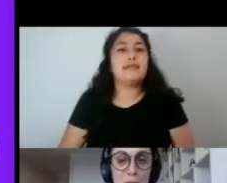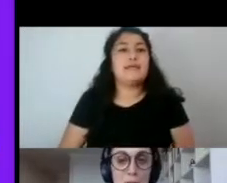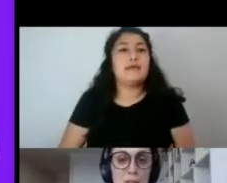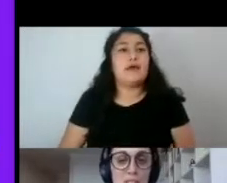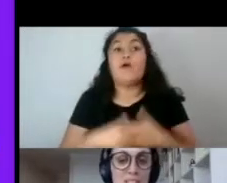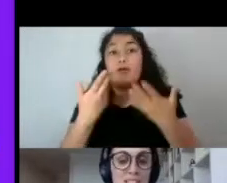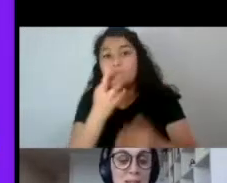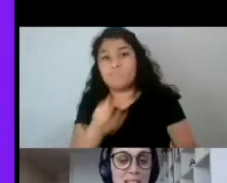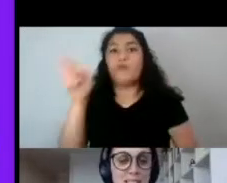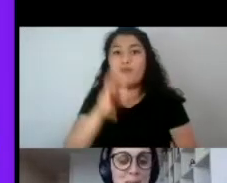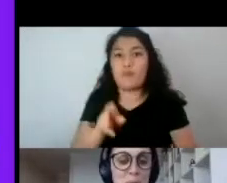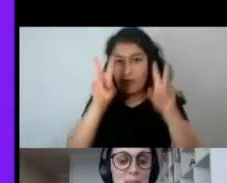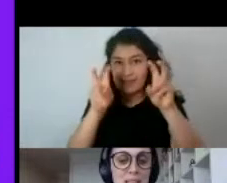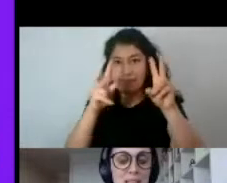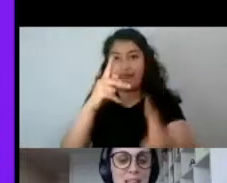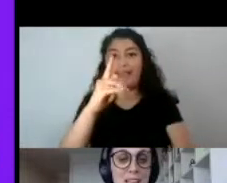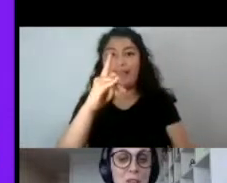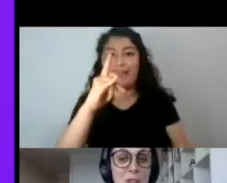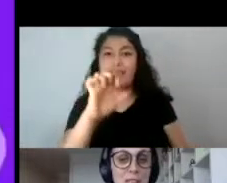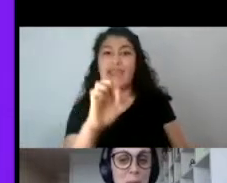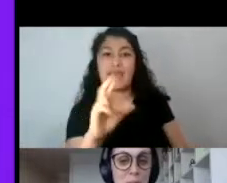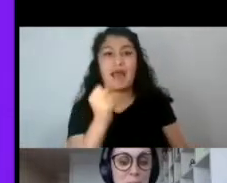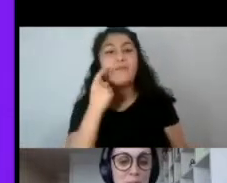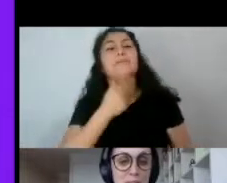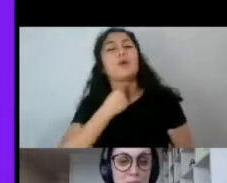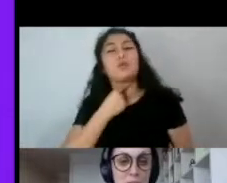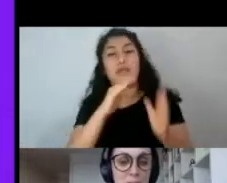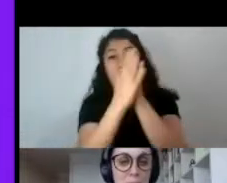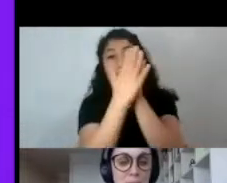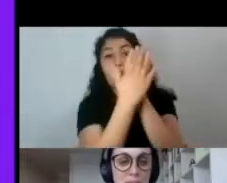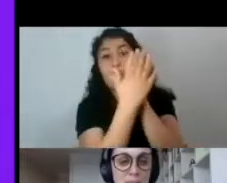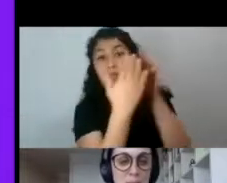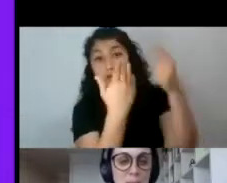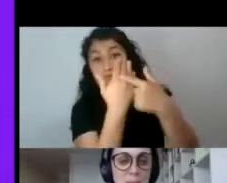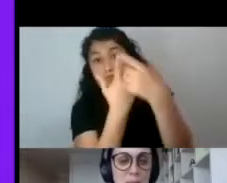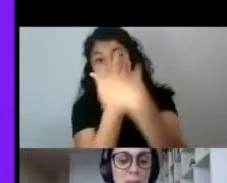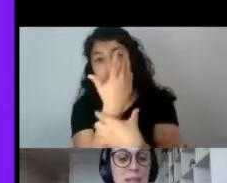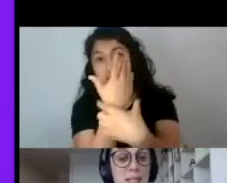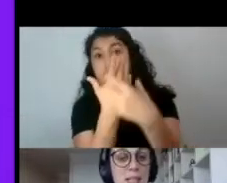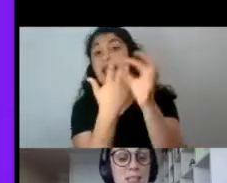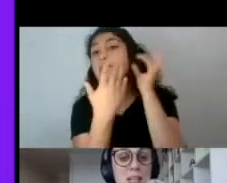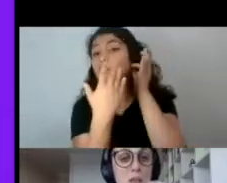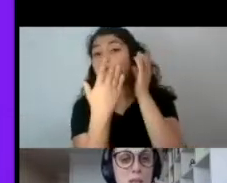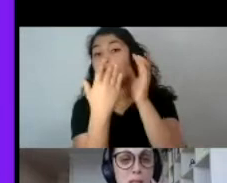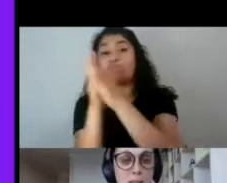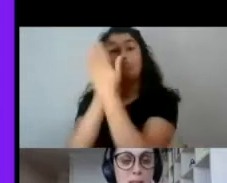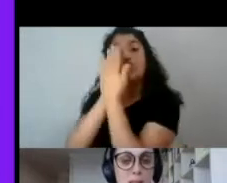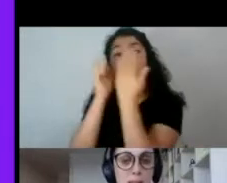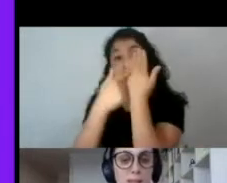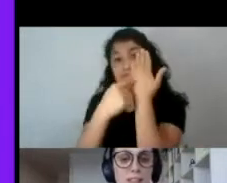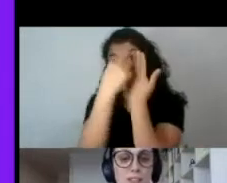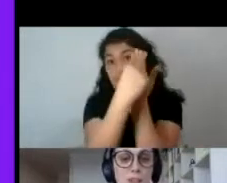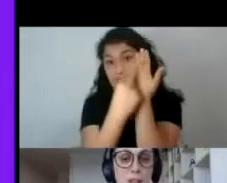Volvemos entonces a Kira Kass. Me gustaría leerles la contratapa de esta novela. Dice, para 35 chicas,